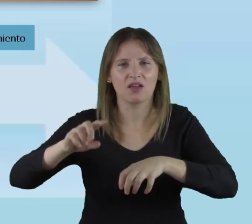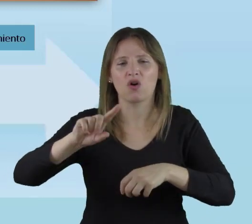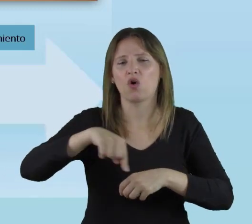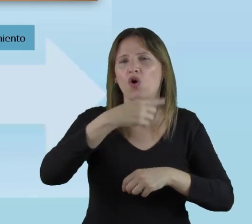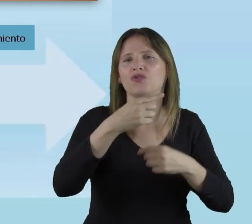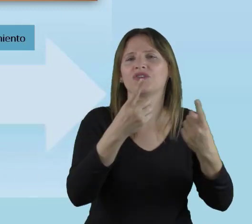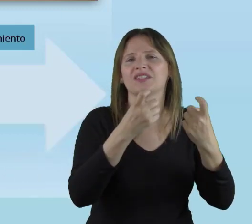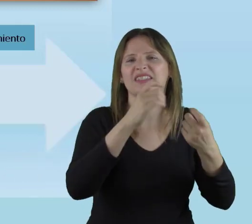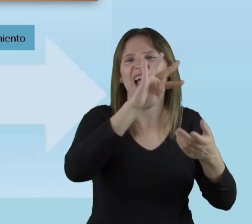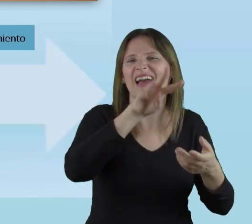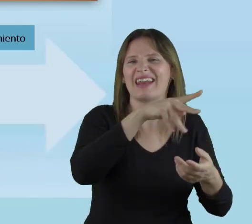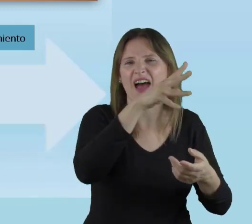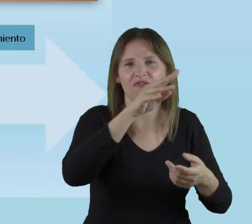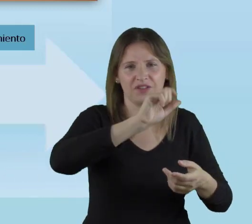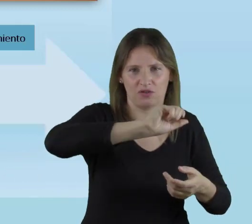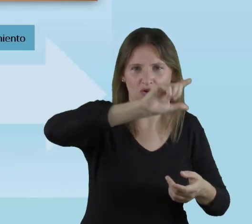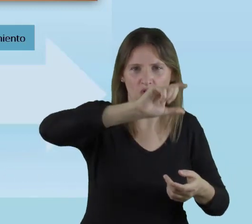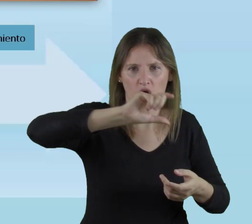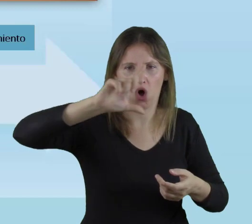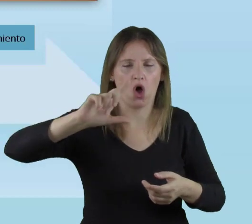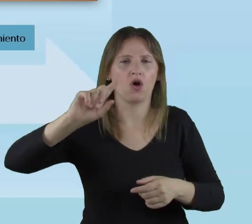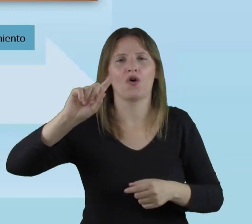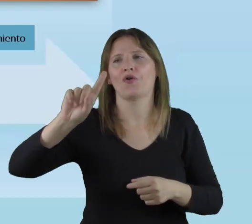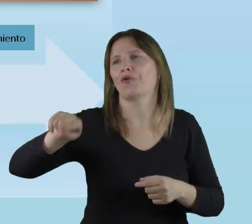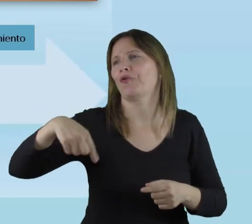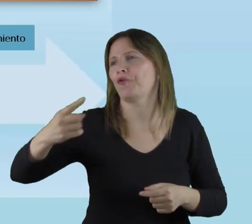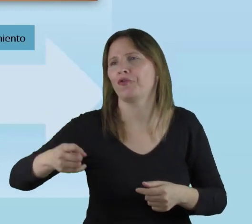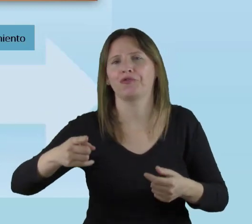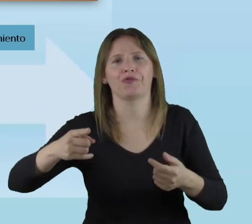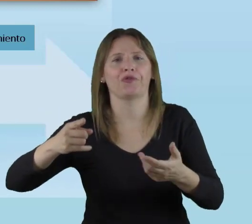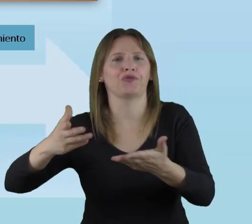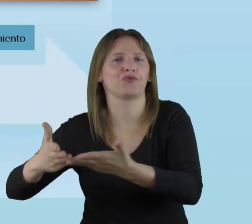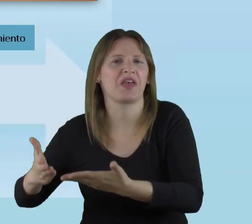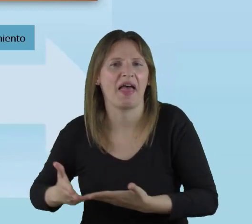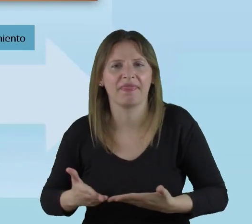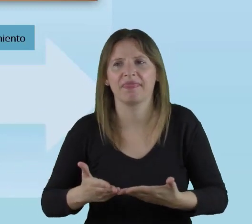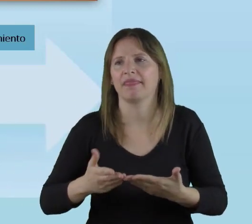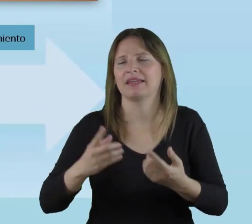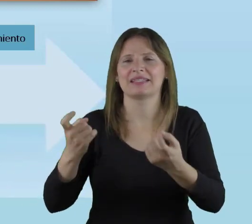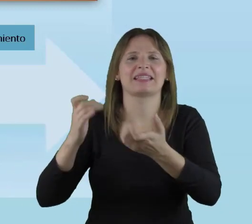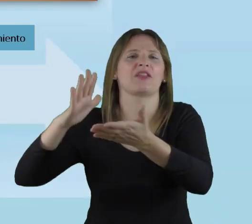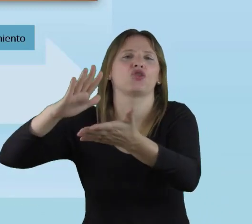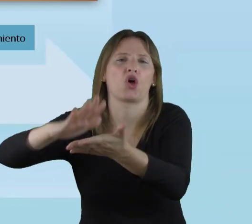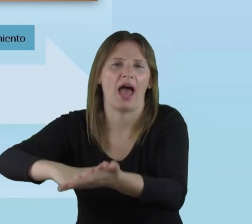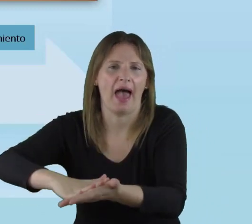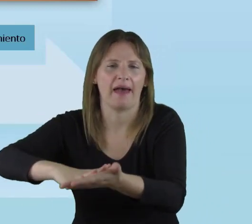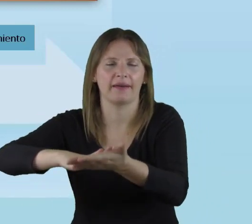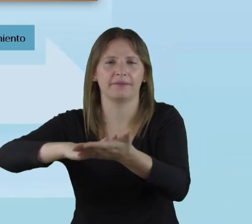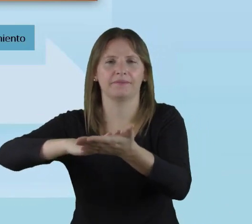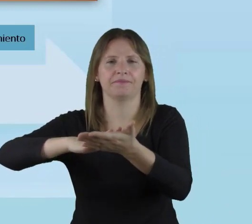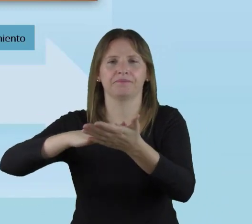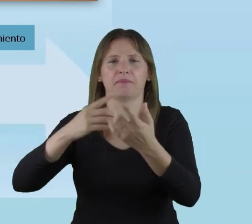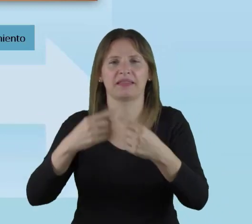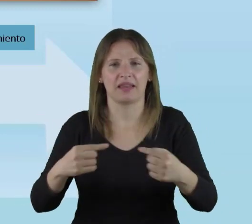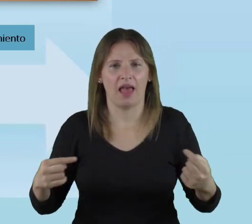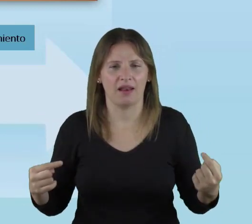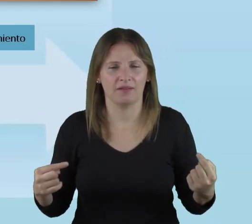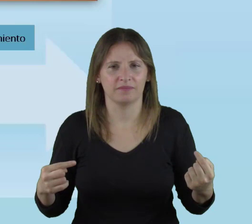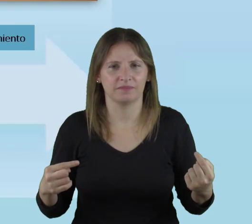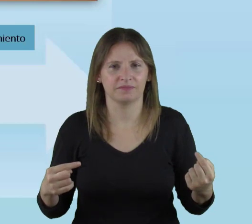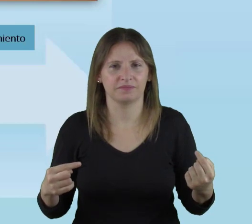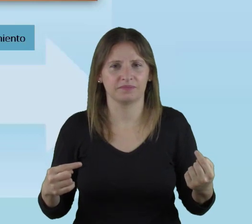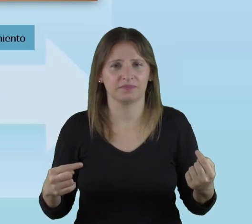el otro necesita un gráfico, lo puede ver en un gráfico, el otro de repente necesita tocar